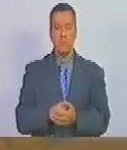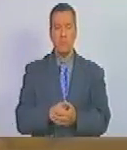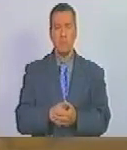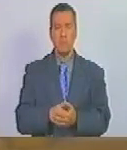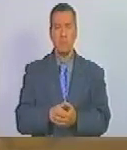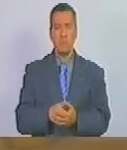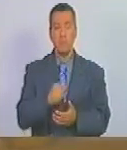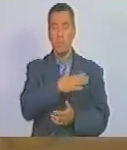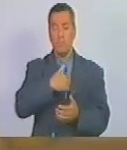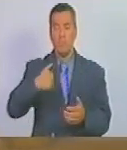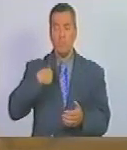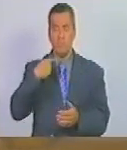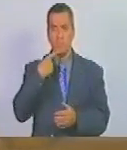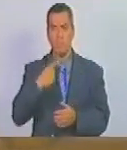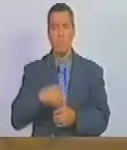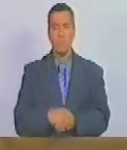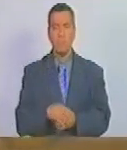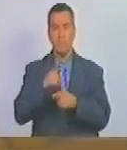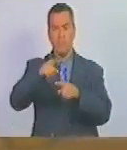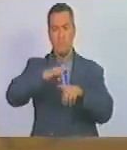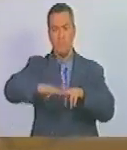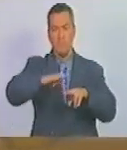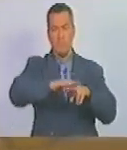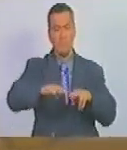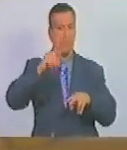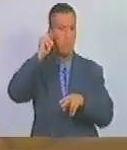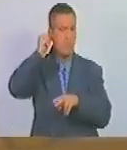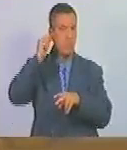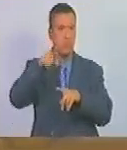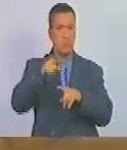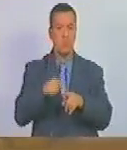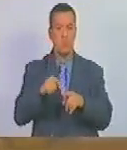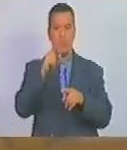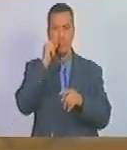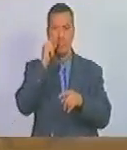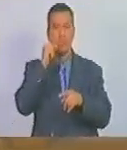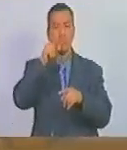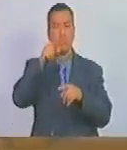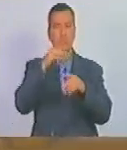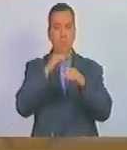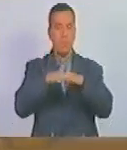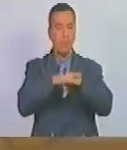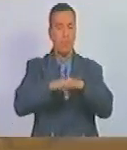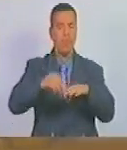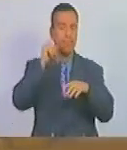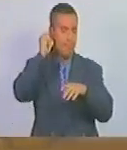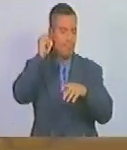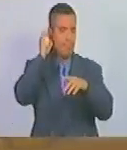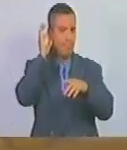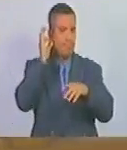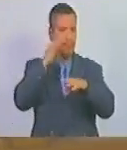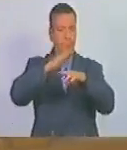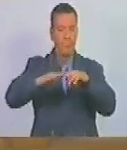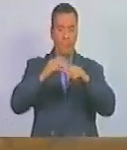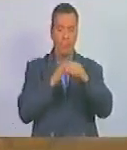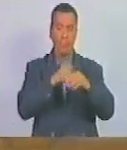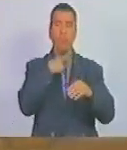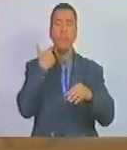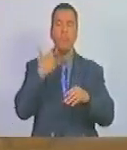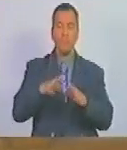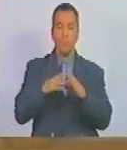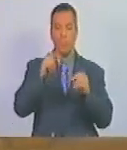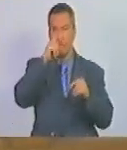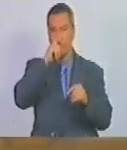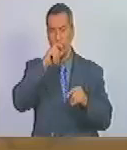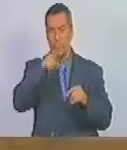queremos decir que esas niñas y esas mujeres que mueren todos los días todos los años